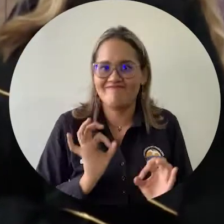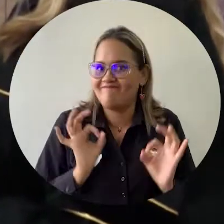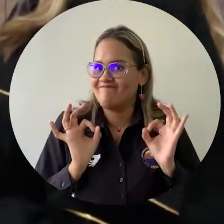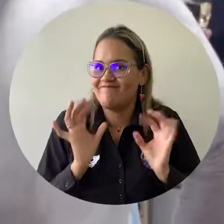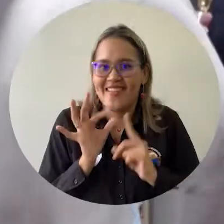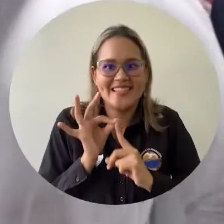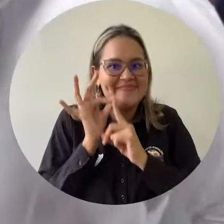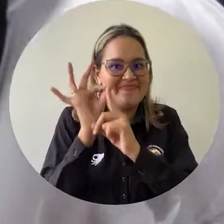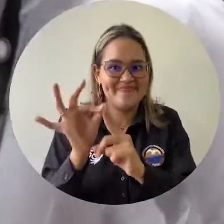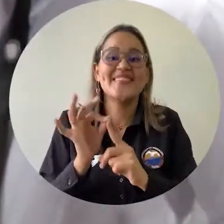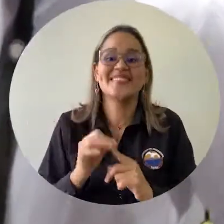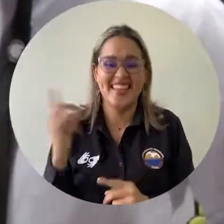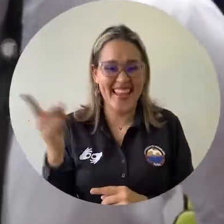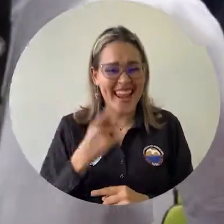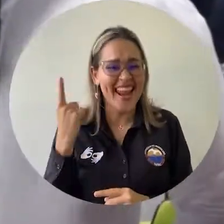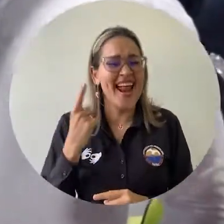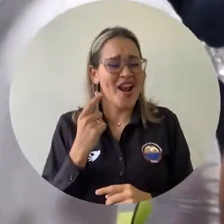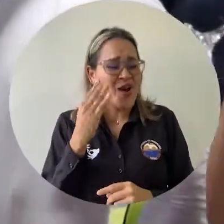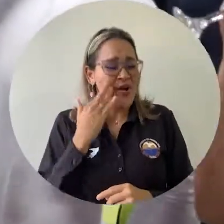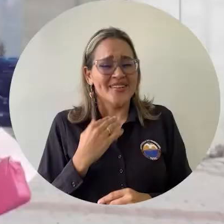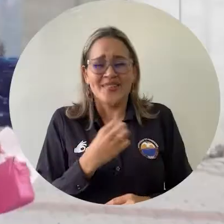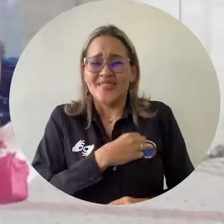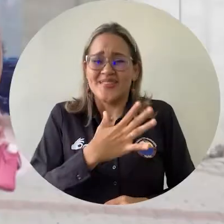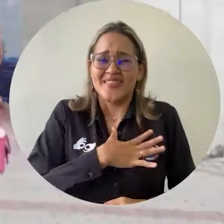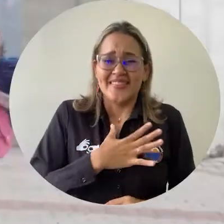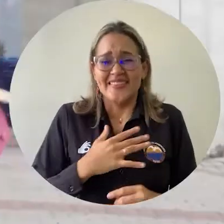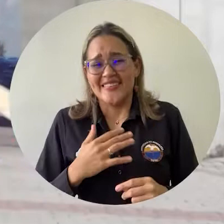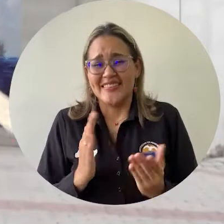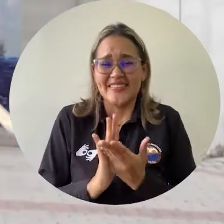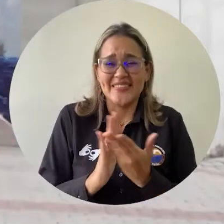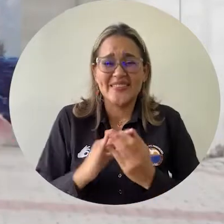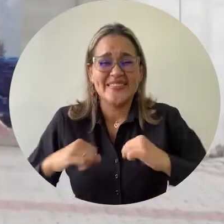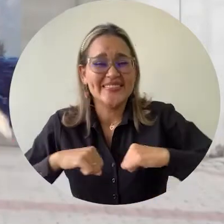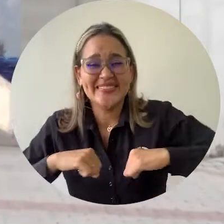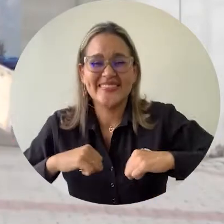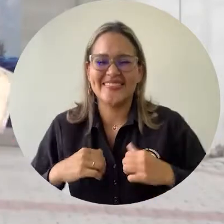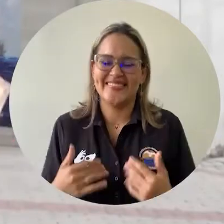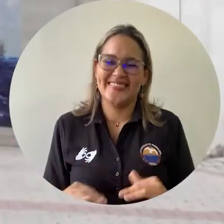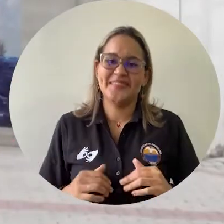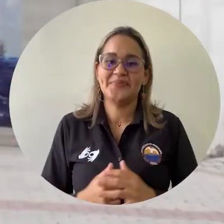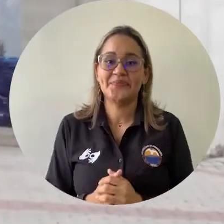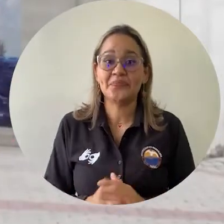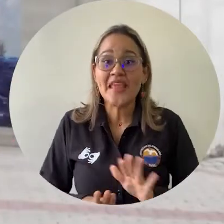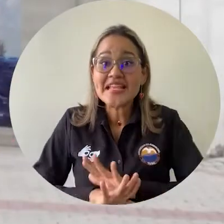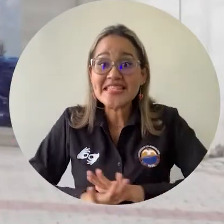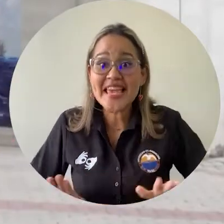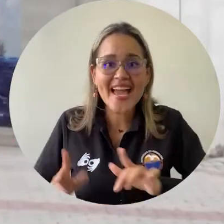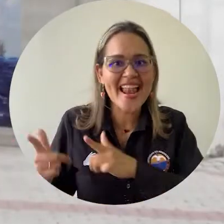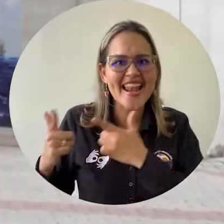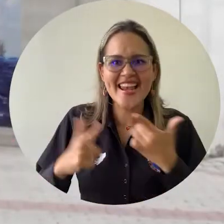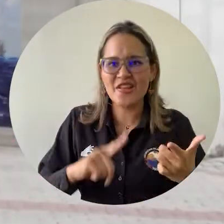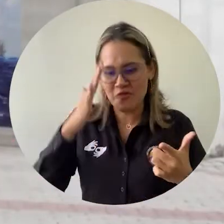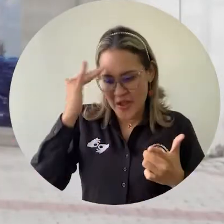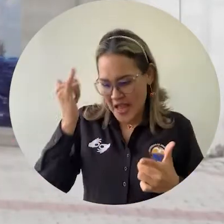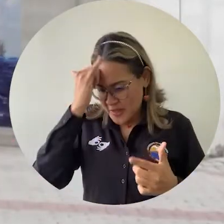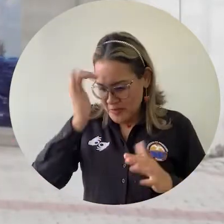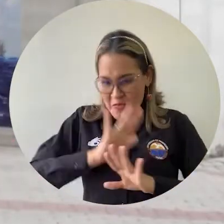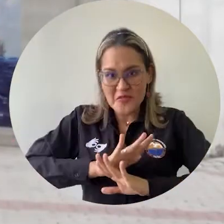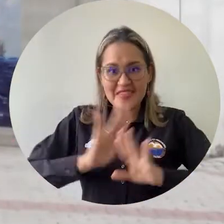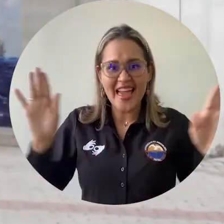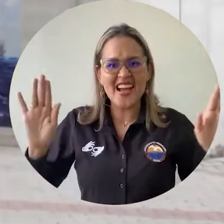que contempla millones de oportunidades para muchos jóvenes. El culminar académicamente y el estar hoy aquí para mí representa la